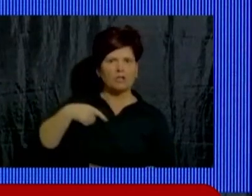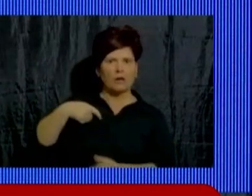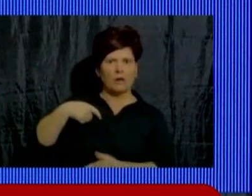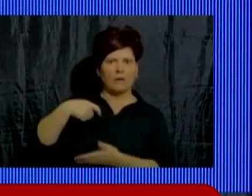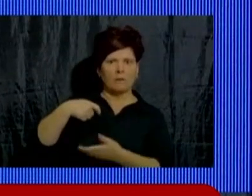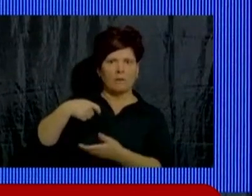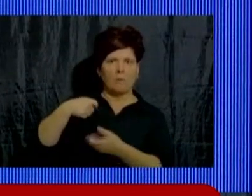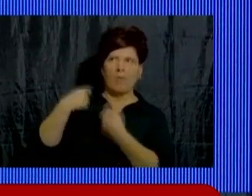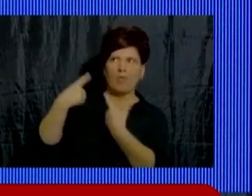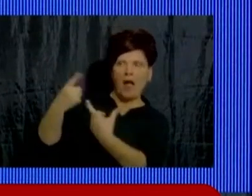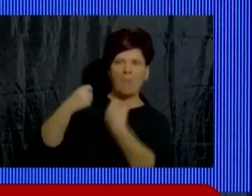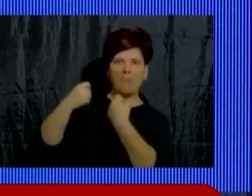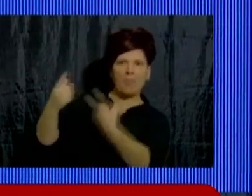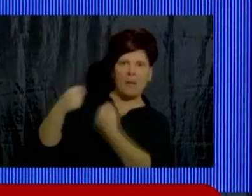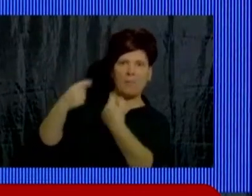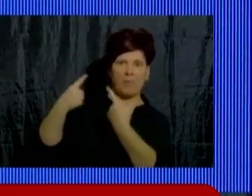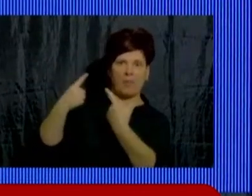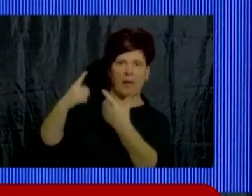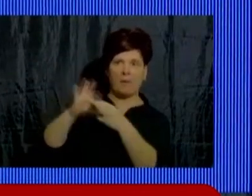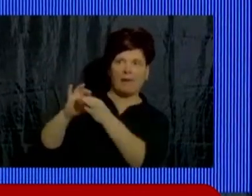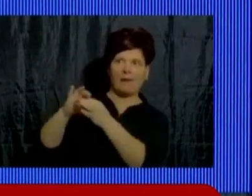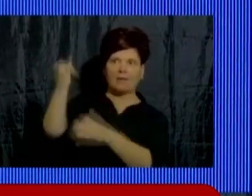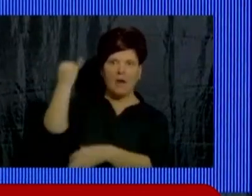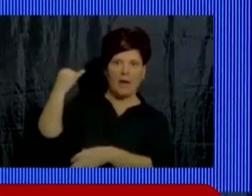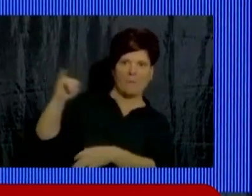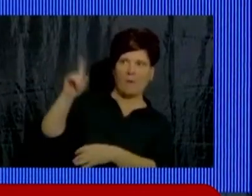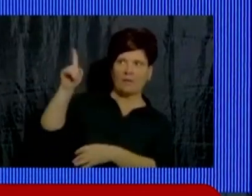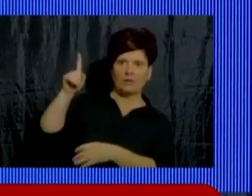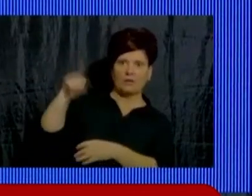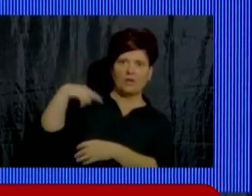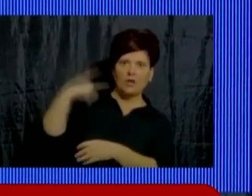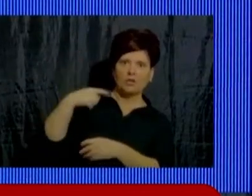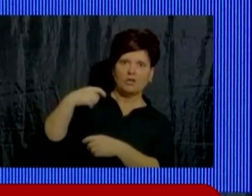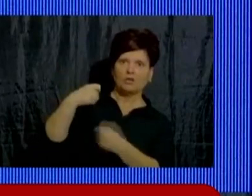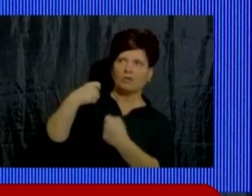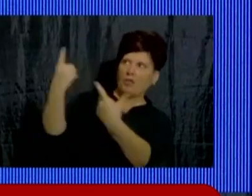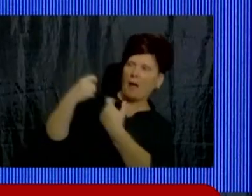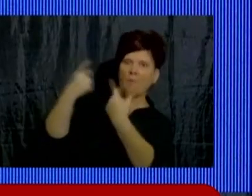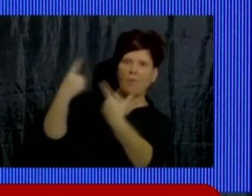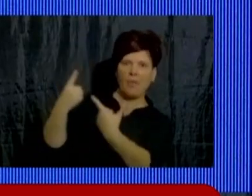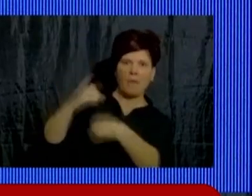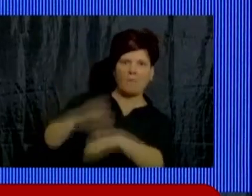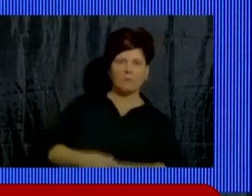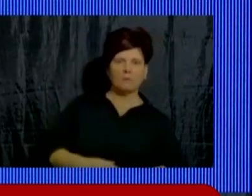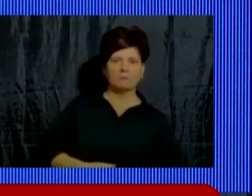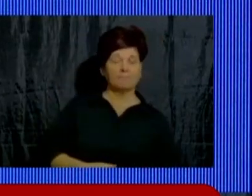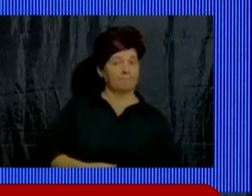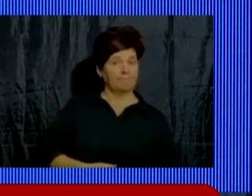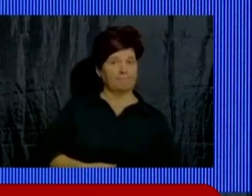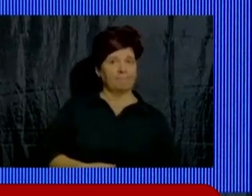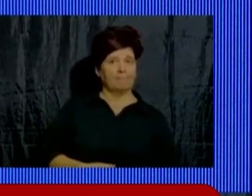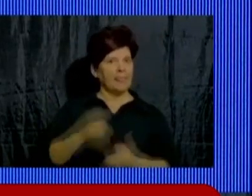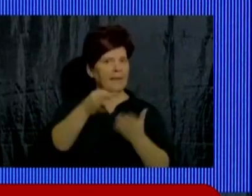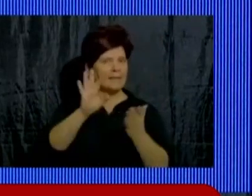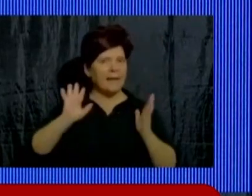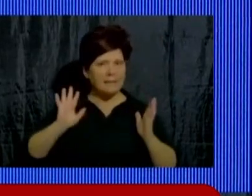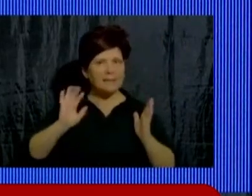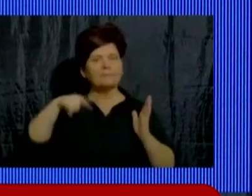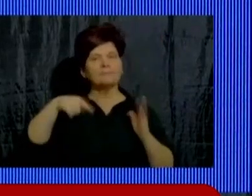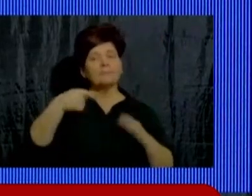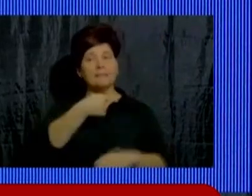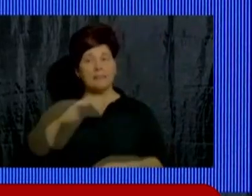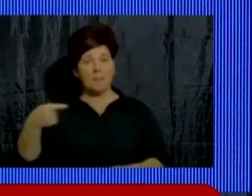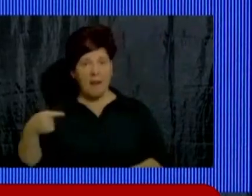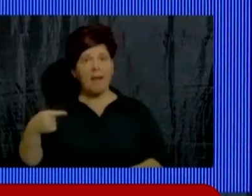con nuestros importes nacionales, con nuestros impuestos nacionales. Para hacer simplemente un detalle, en esta semana